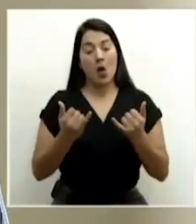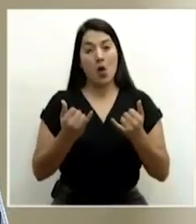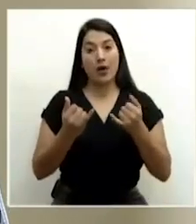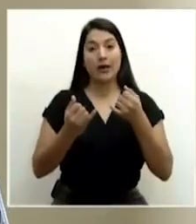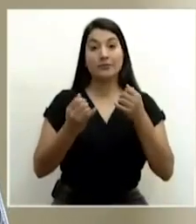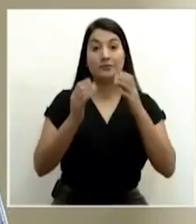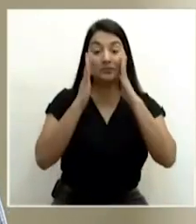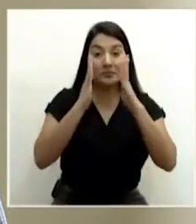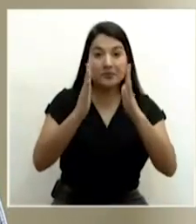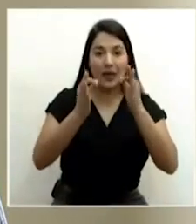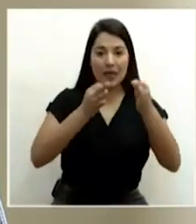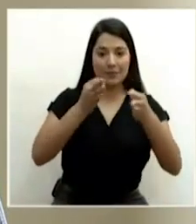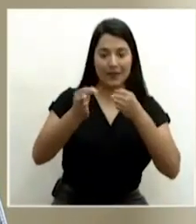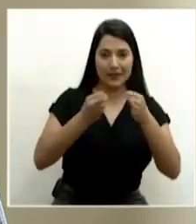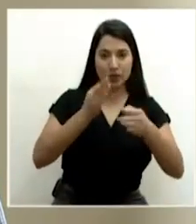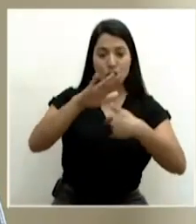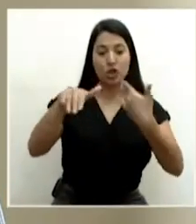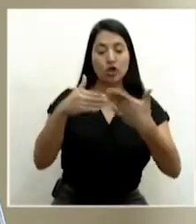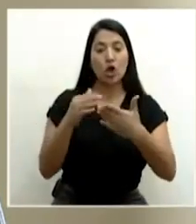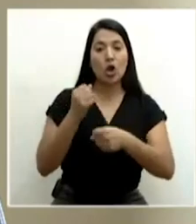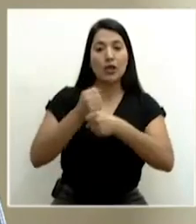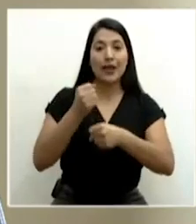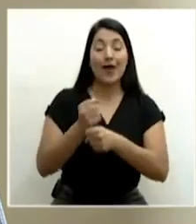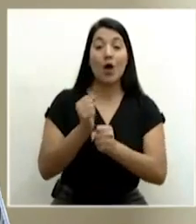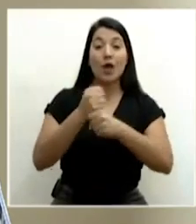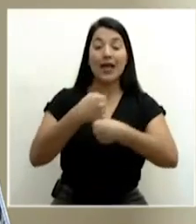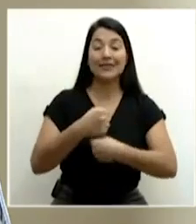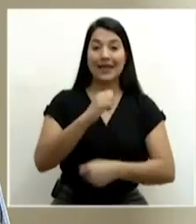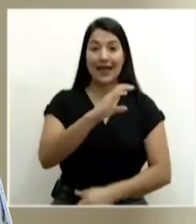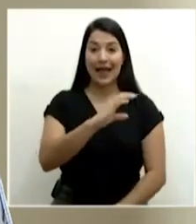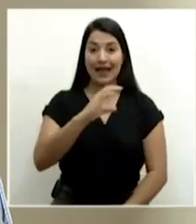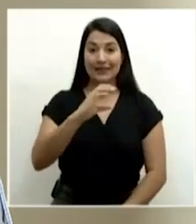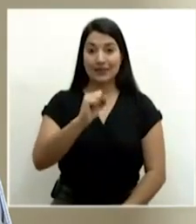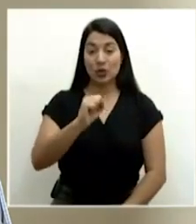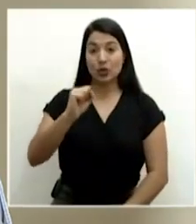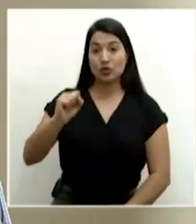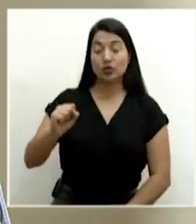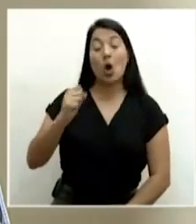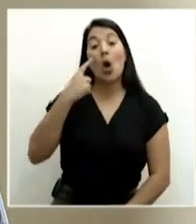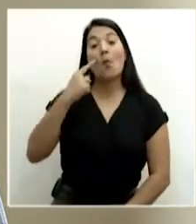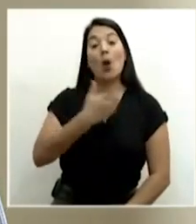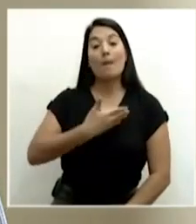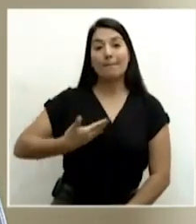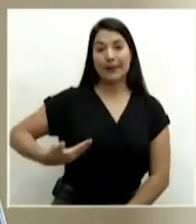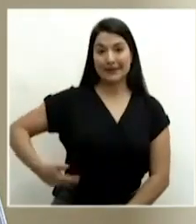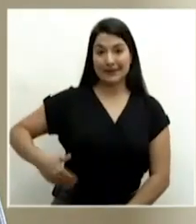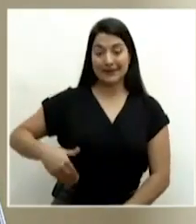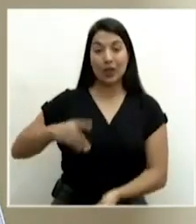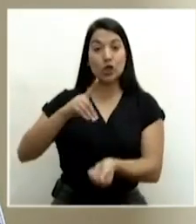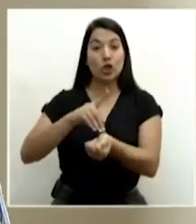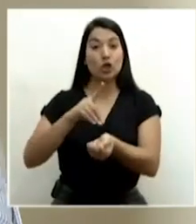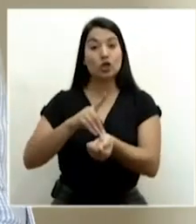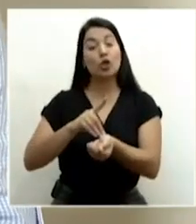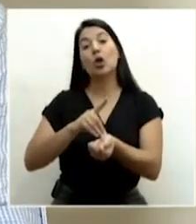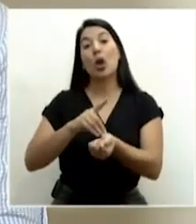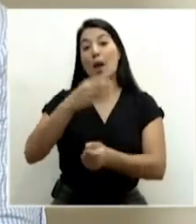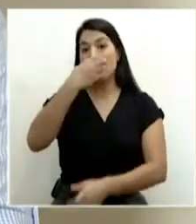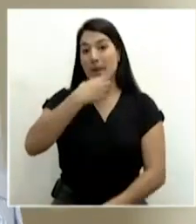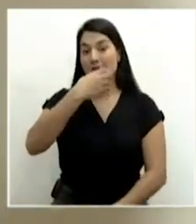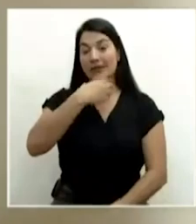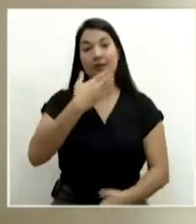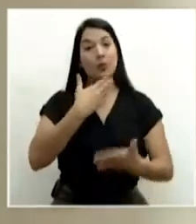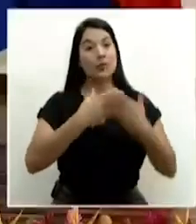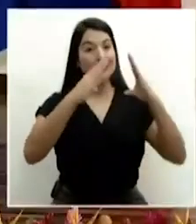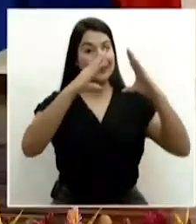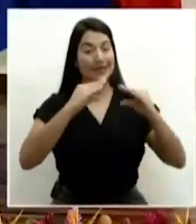atención médica que realiza la Caja Costarricense de Seguro Social por parte de su presidente ejecutivo, el doctor Macaya. Muy buenas tardes, doctor